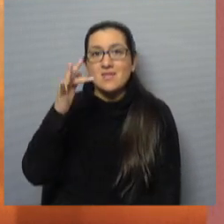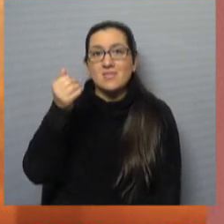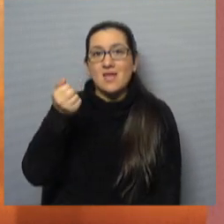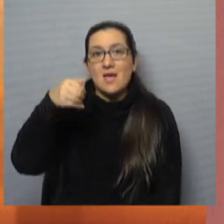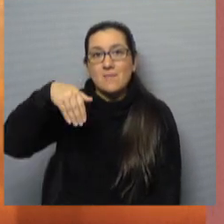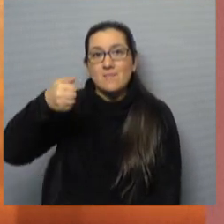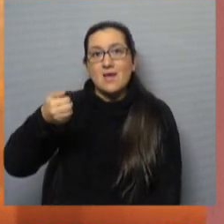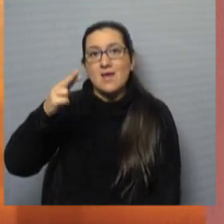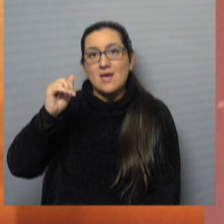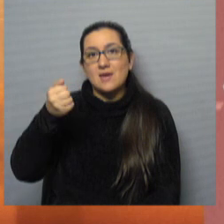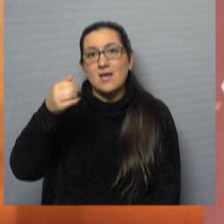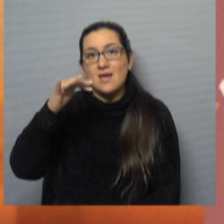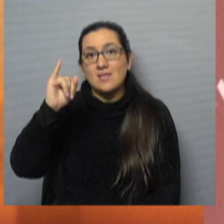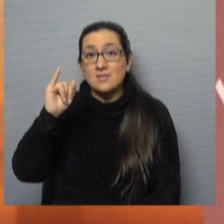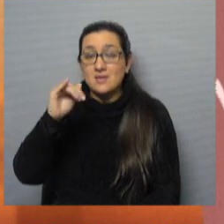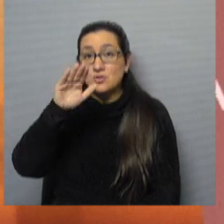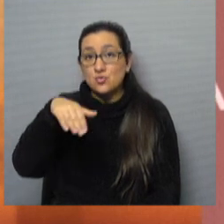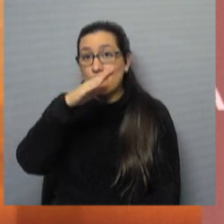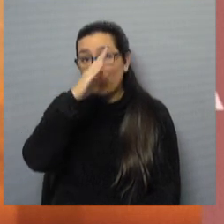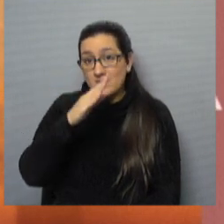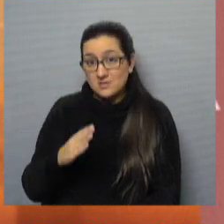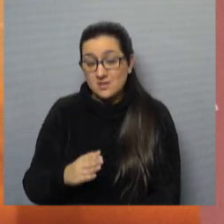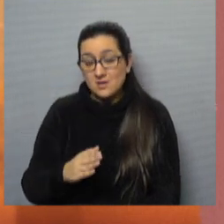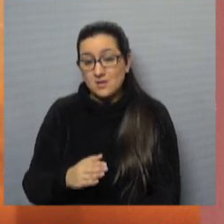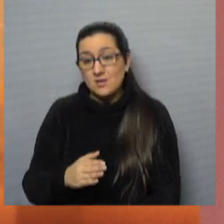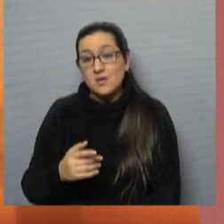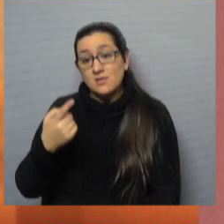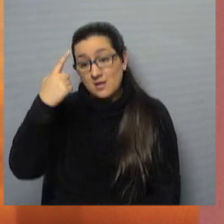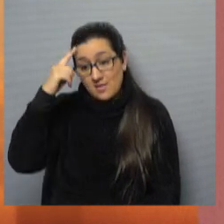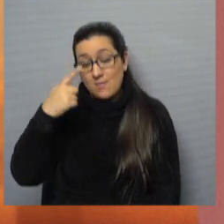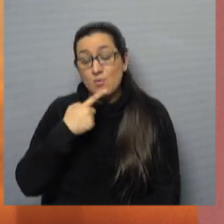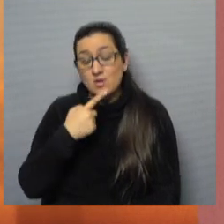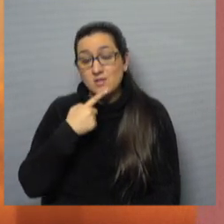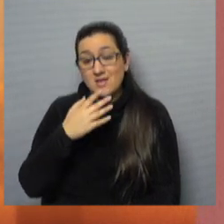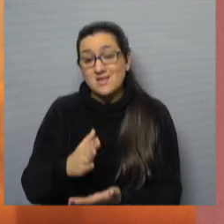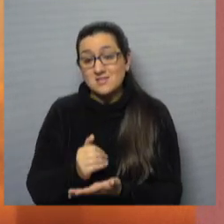definición de tesituras de política exterior brasileña.